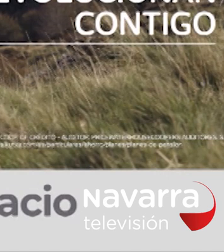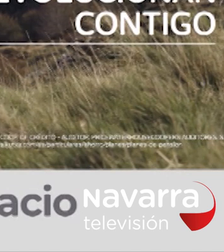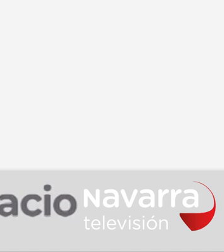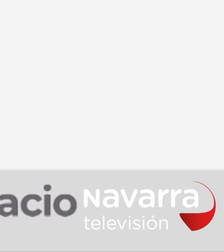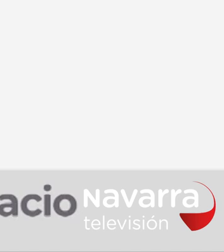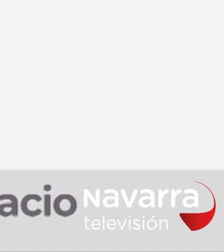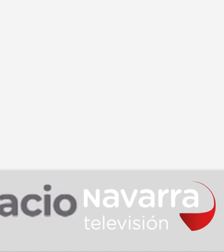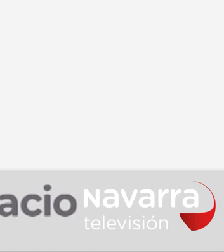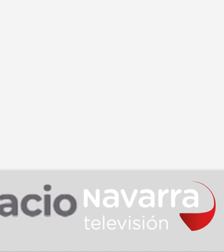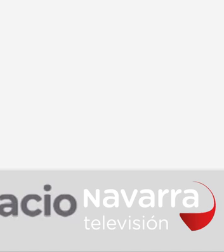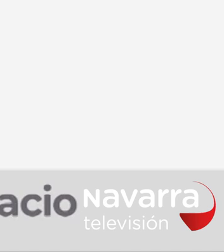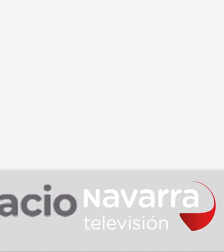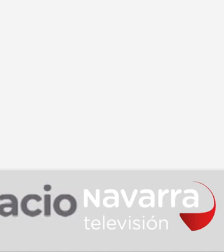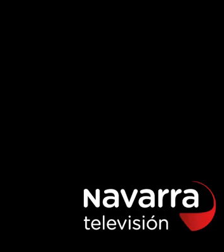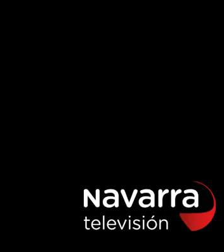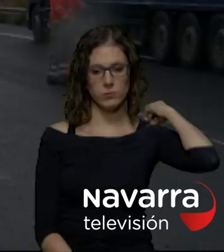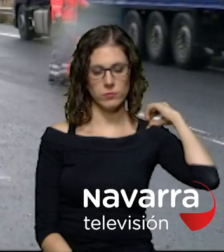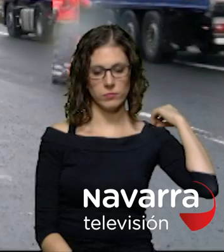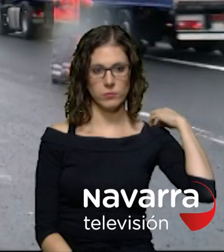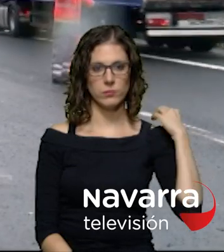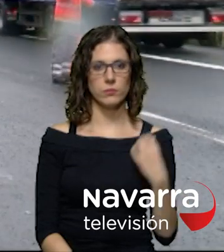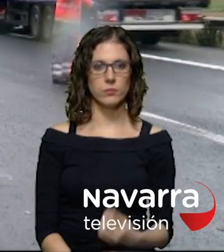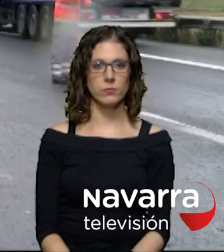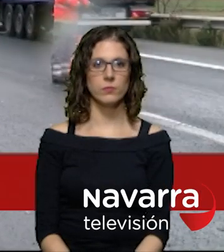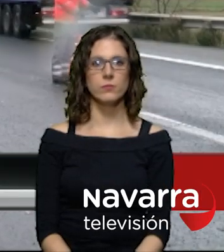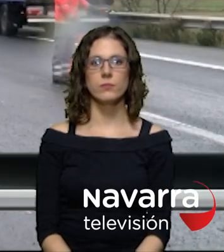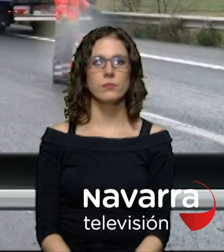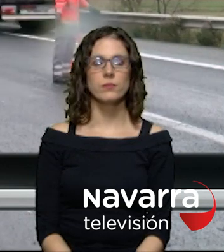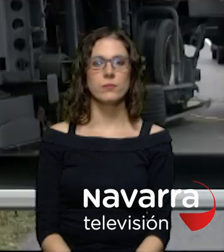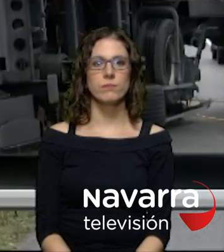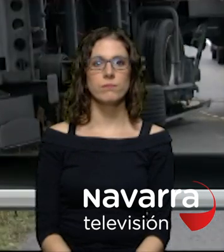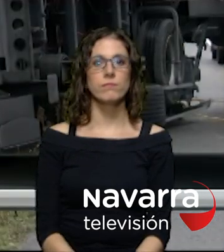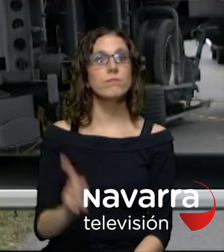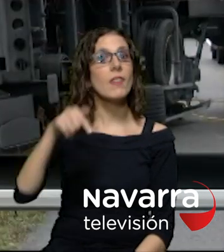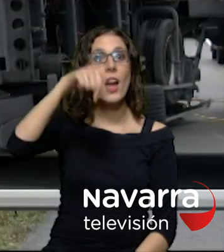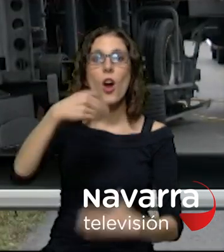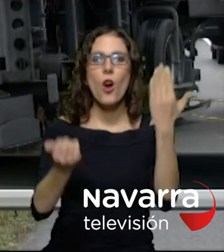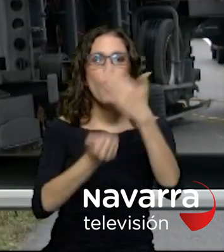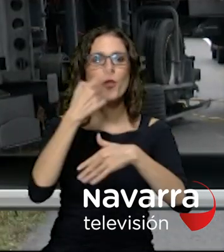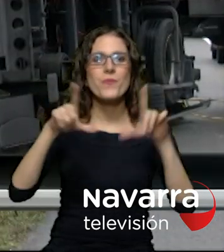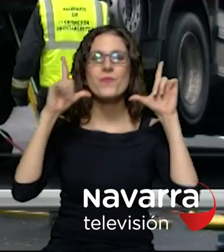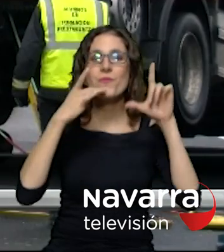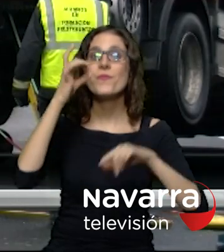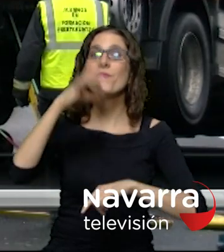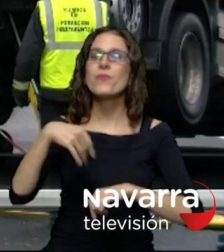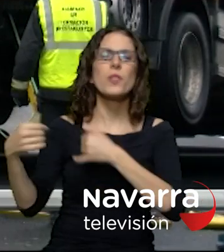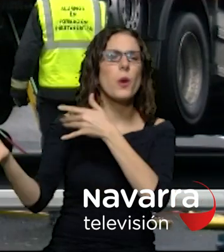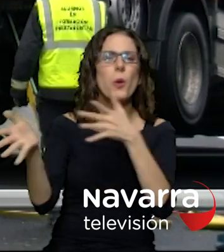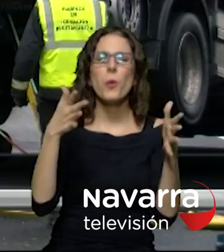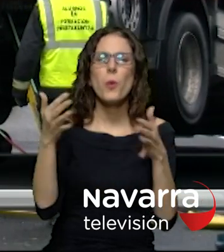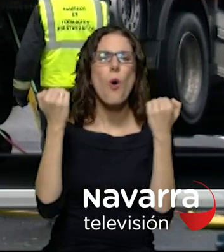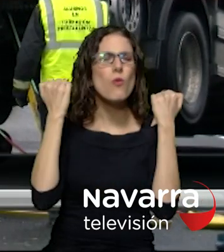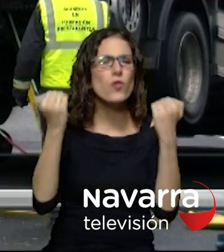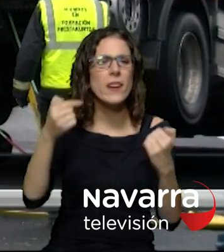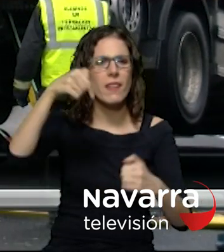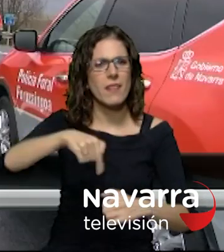laboral cucha hay otra forma es el protagonista de la jornada de hoy el fuerte viento que sopla en navarra y que es